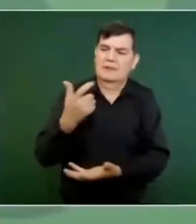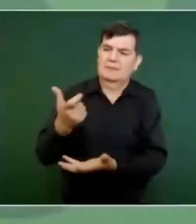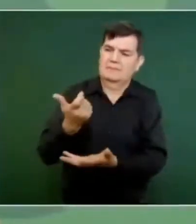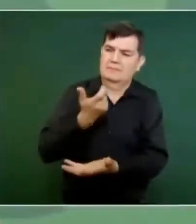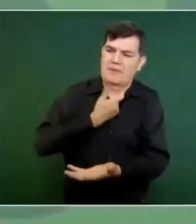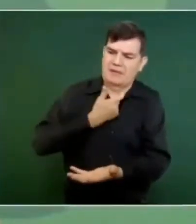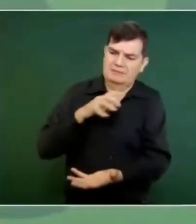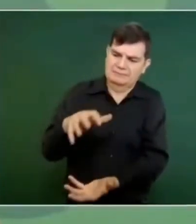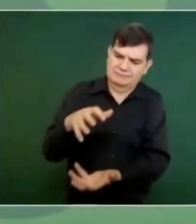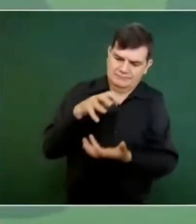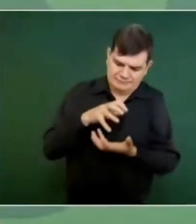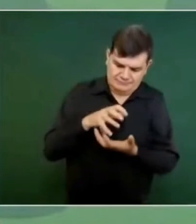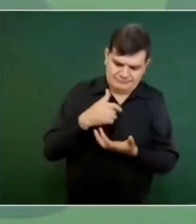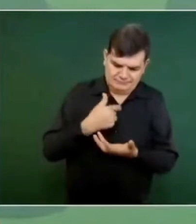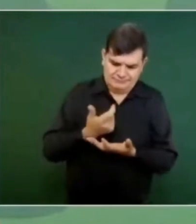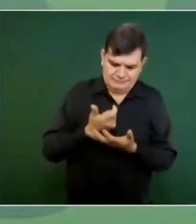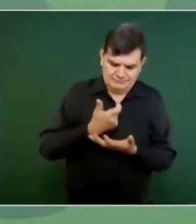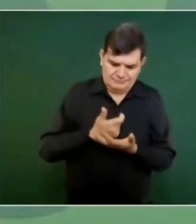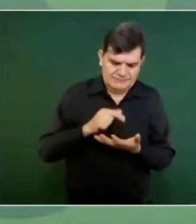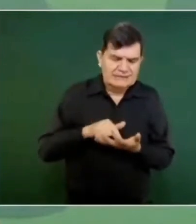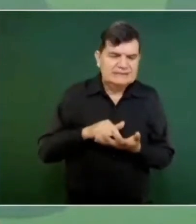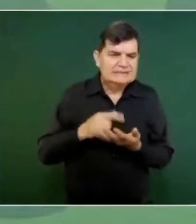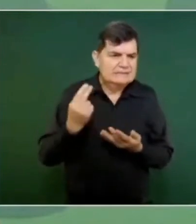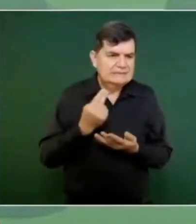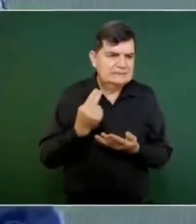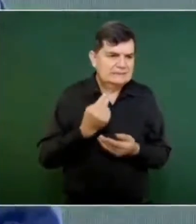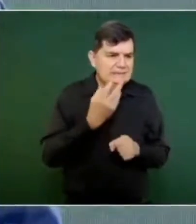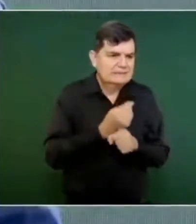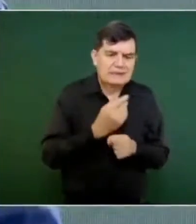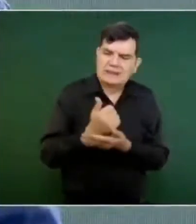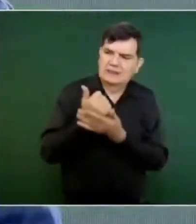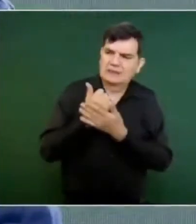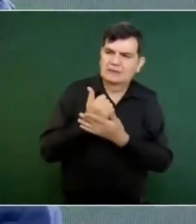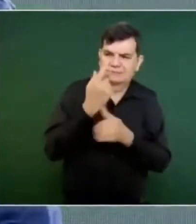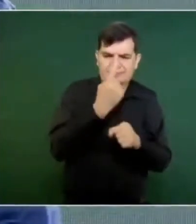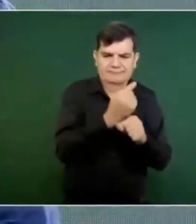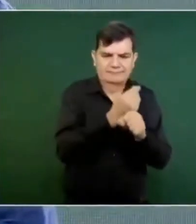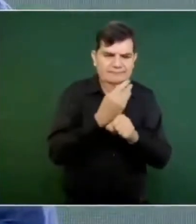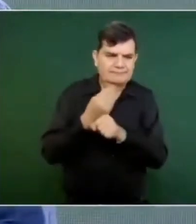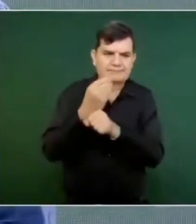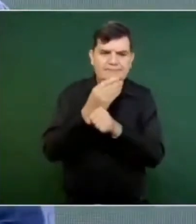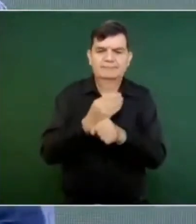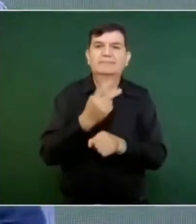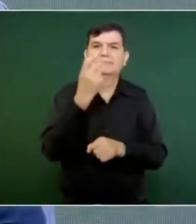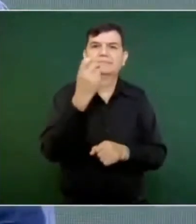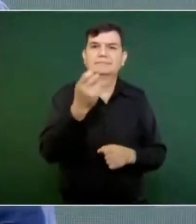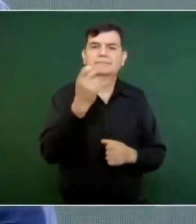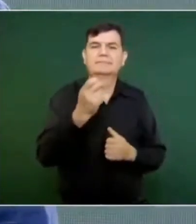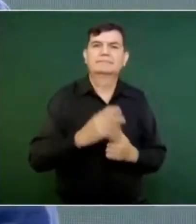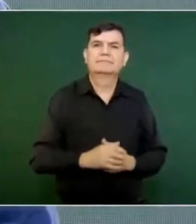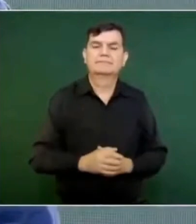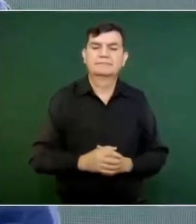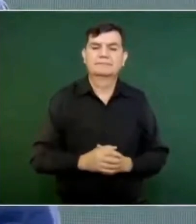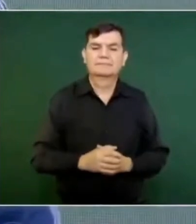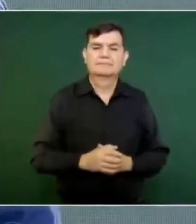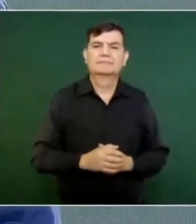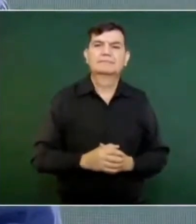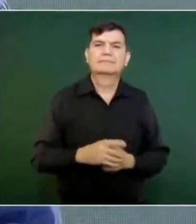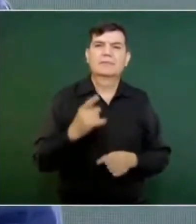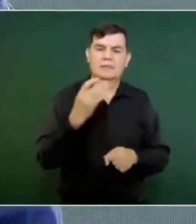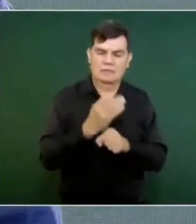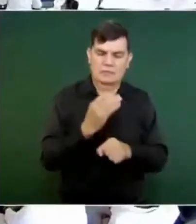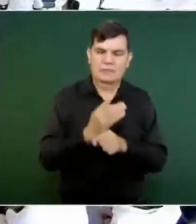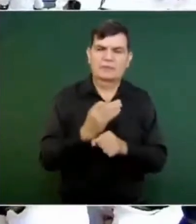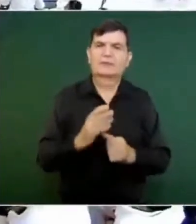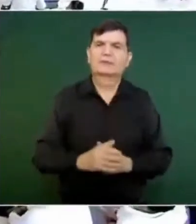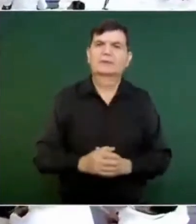pero necesitan ayuda. Por eso es el momento